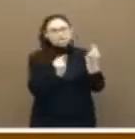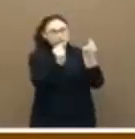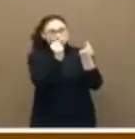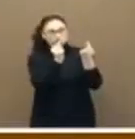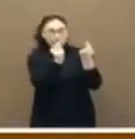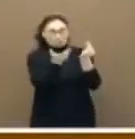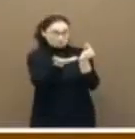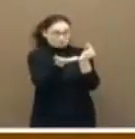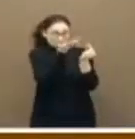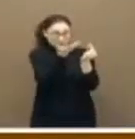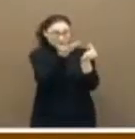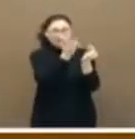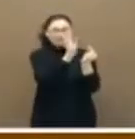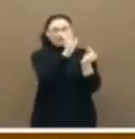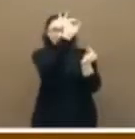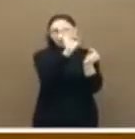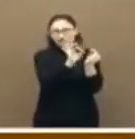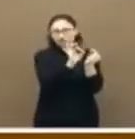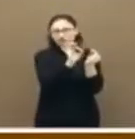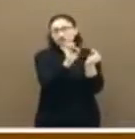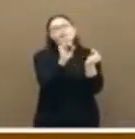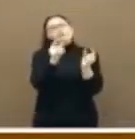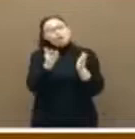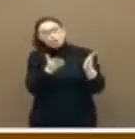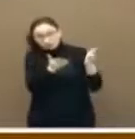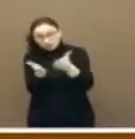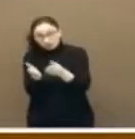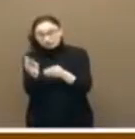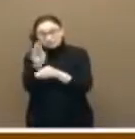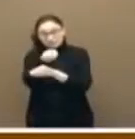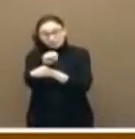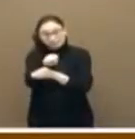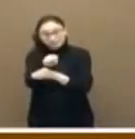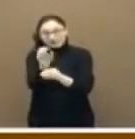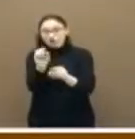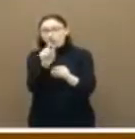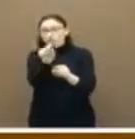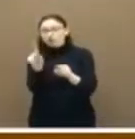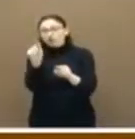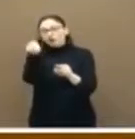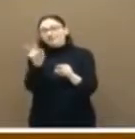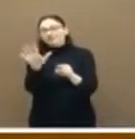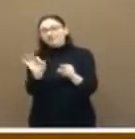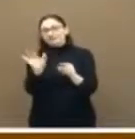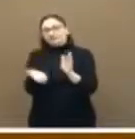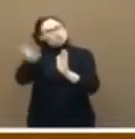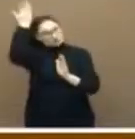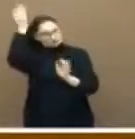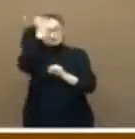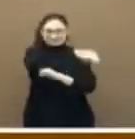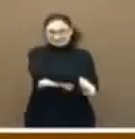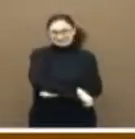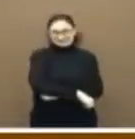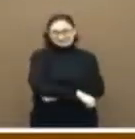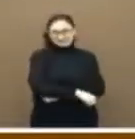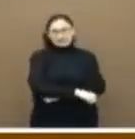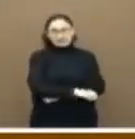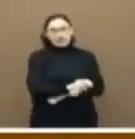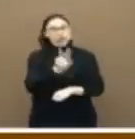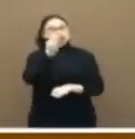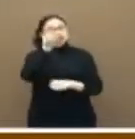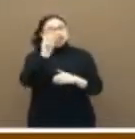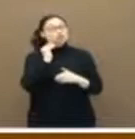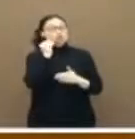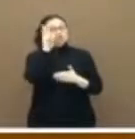Los presupuestos crecieron un 5, la partida para conservación de carreteras un 11,5. En 2017